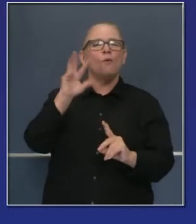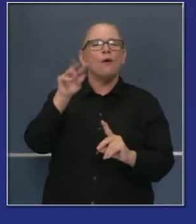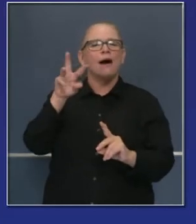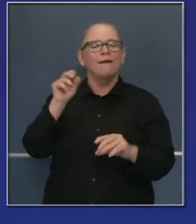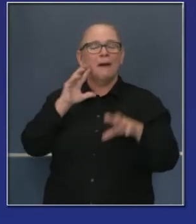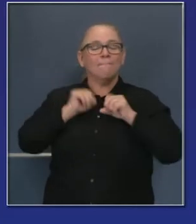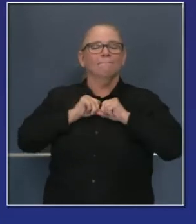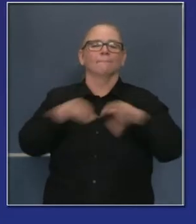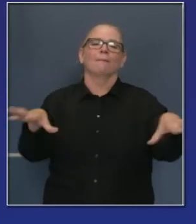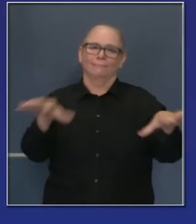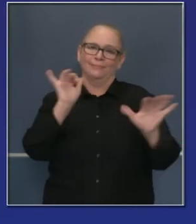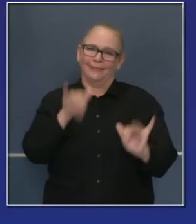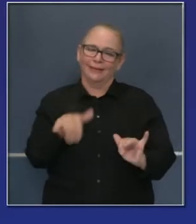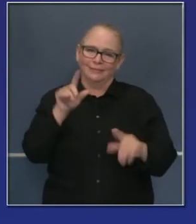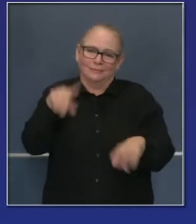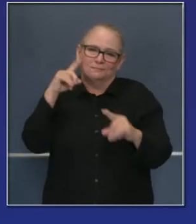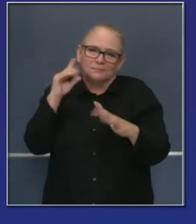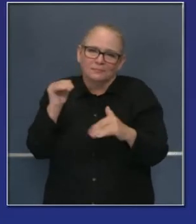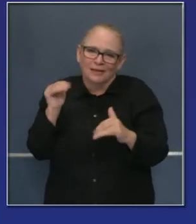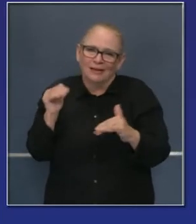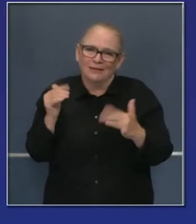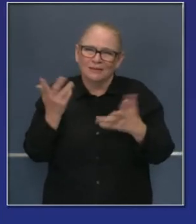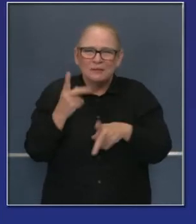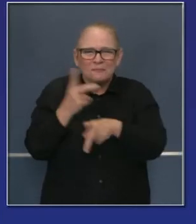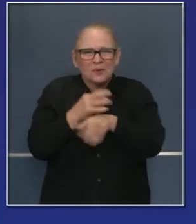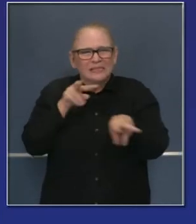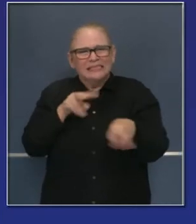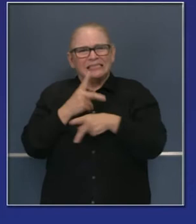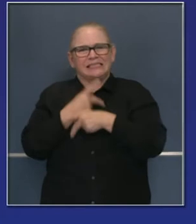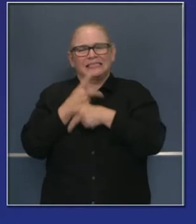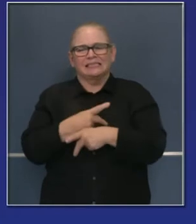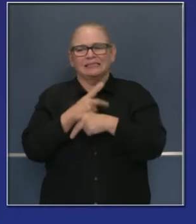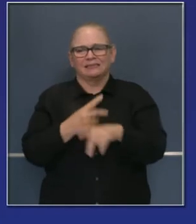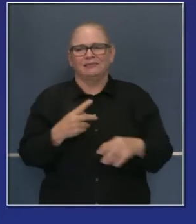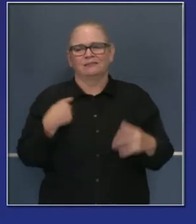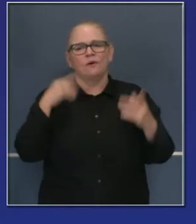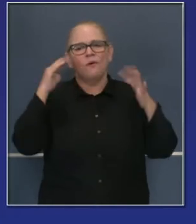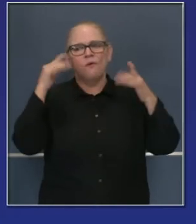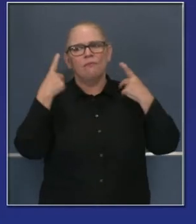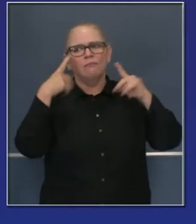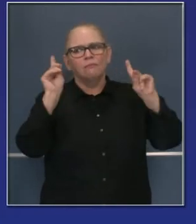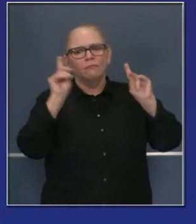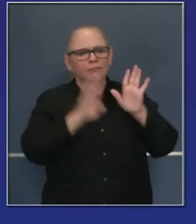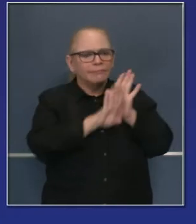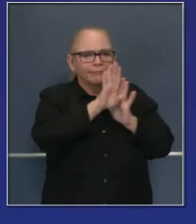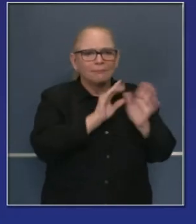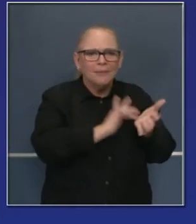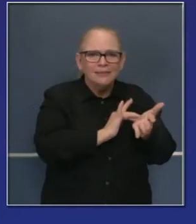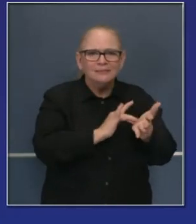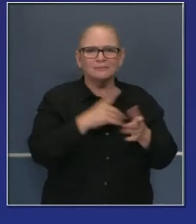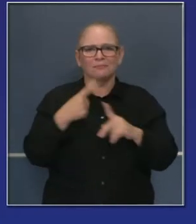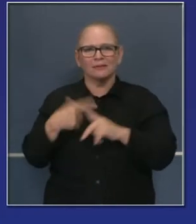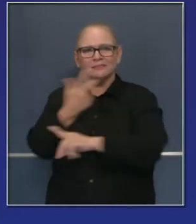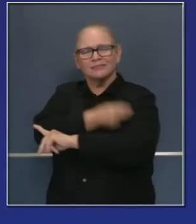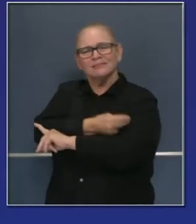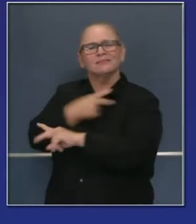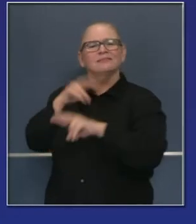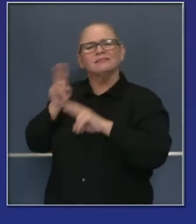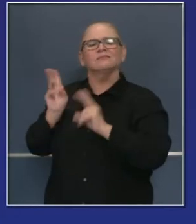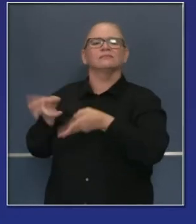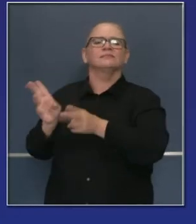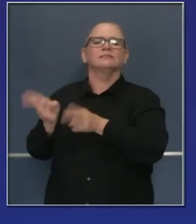pasará y navegaremos eso con inmunizaciones de alta calidad, con terapéutica de alta calidad.